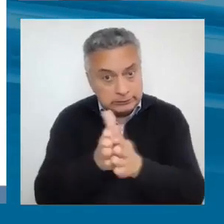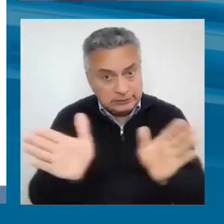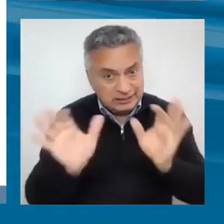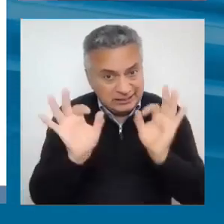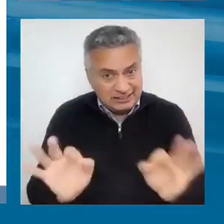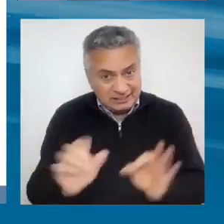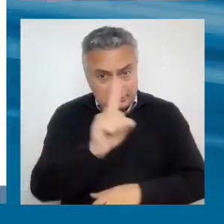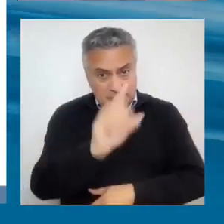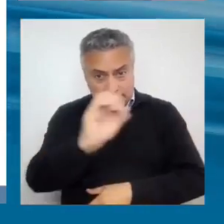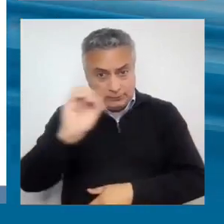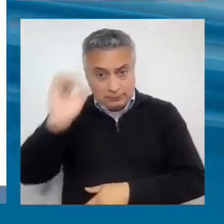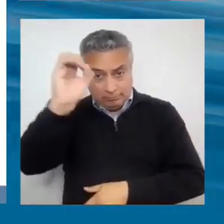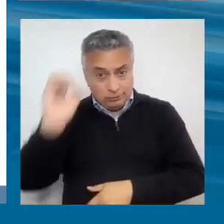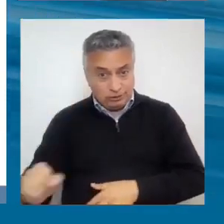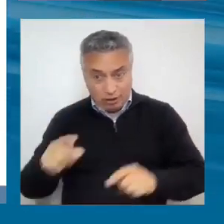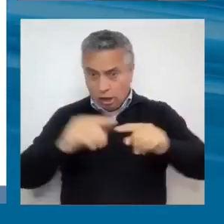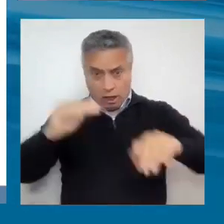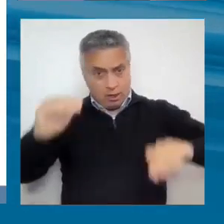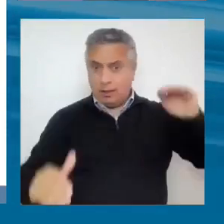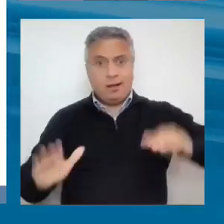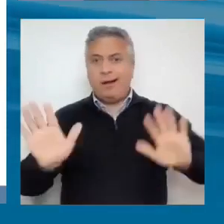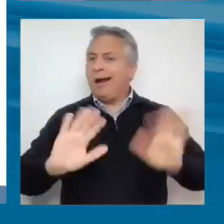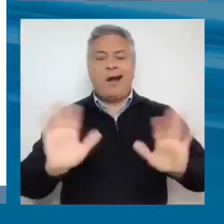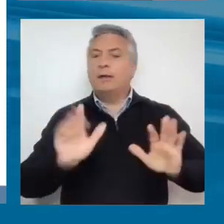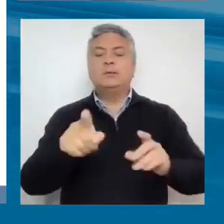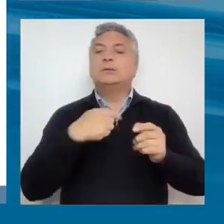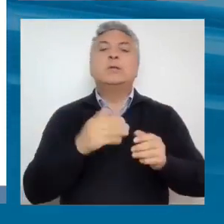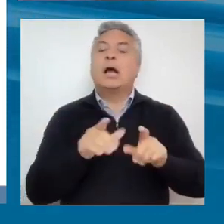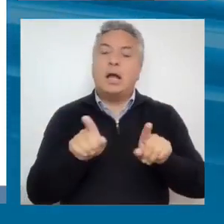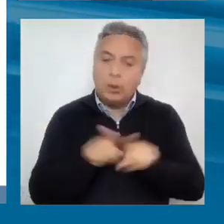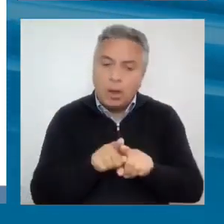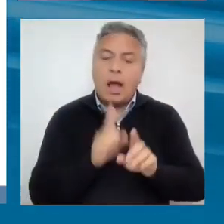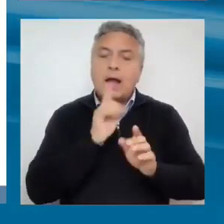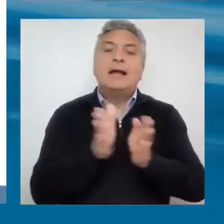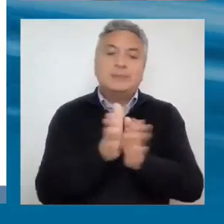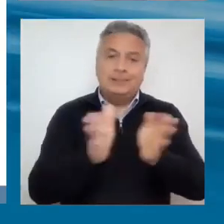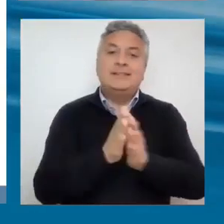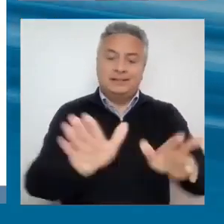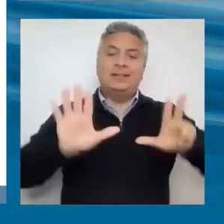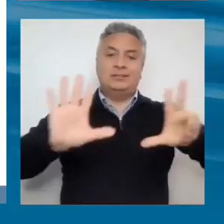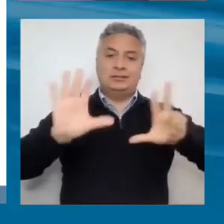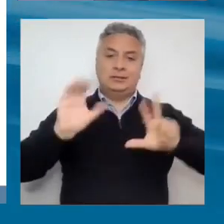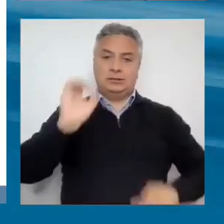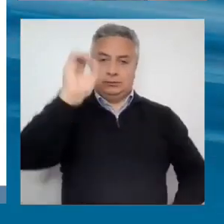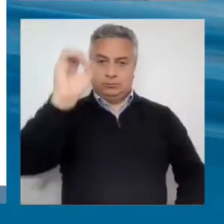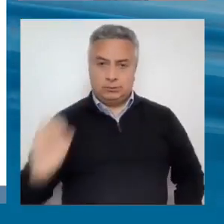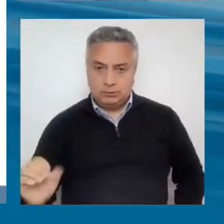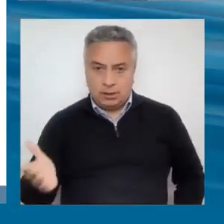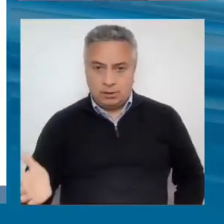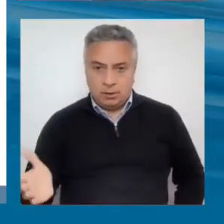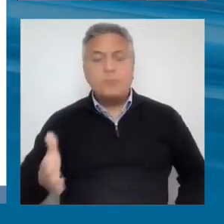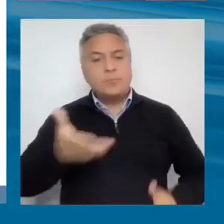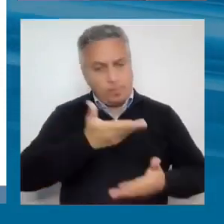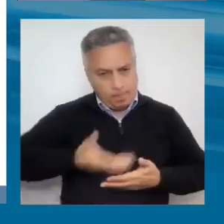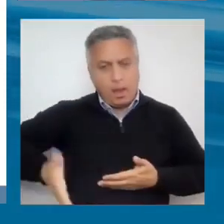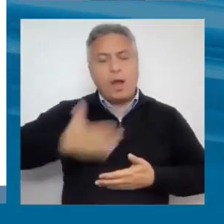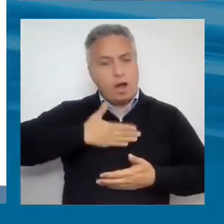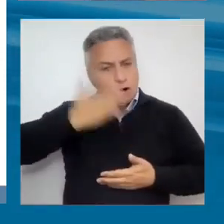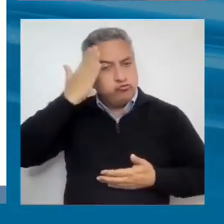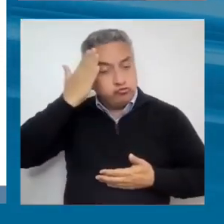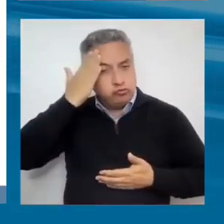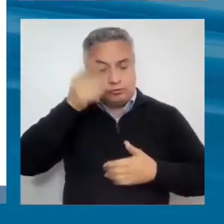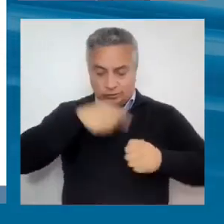que explica el 70% o el 80%, no es un número preciso, pero ciertamente sabemos que en estos siete factores